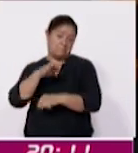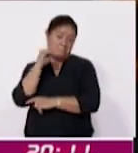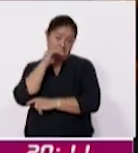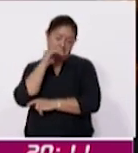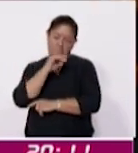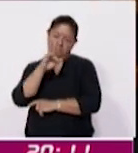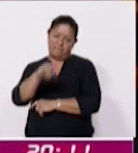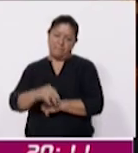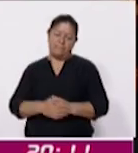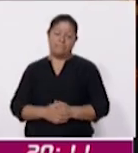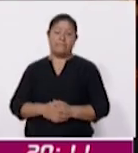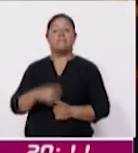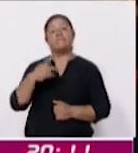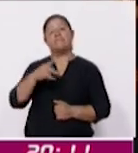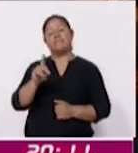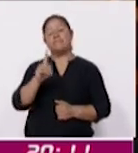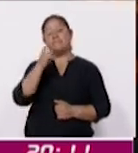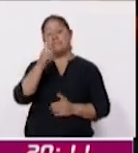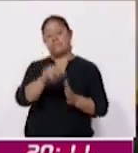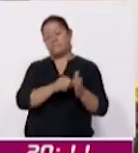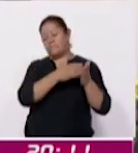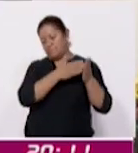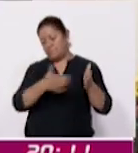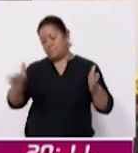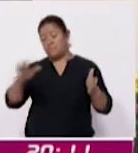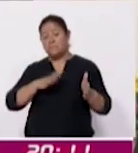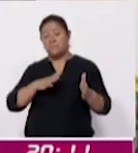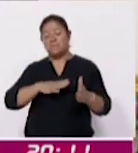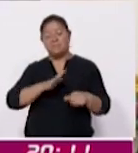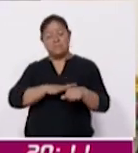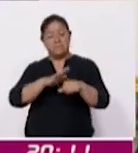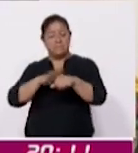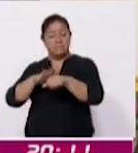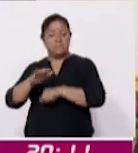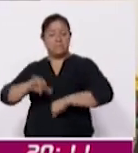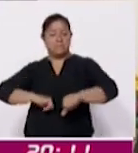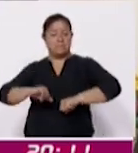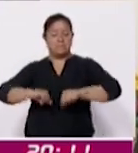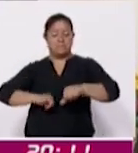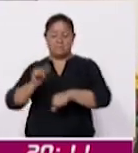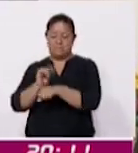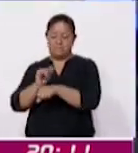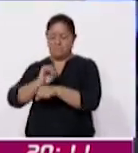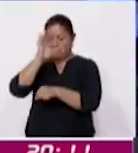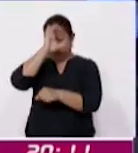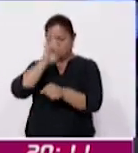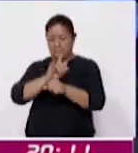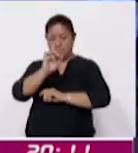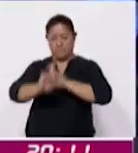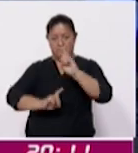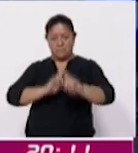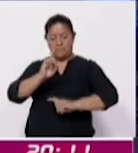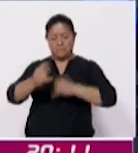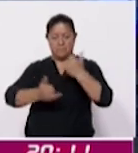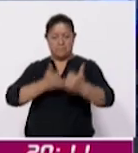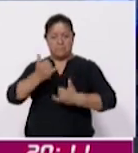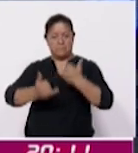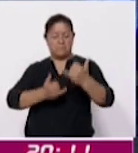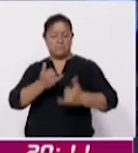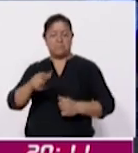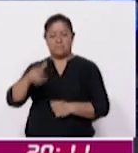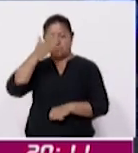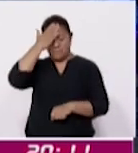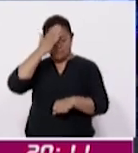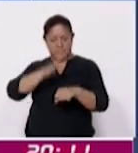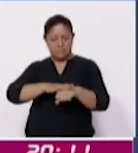Sin embargo, durante el resto del mes se realizarán más actividades artísticas, culturales, deportivas y recreativas en